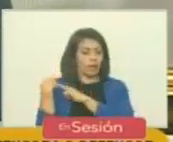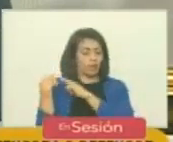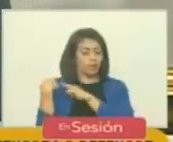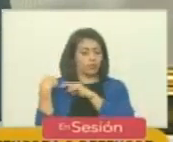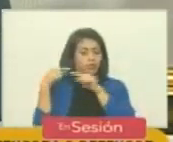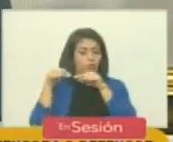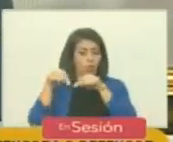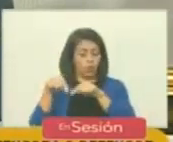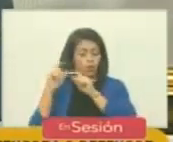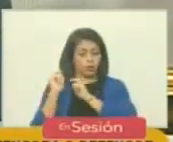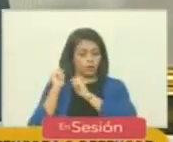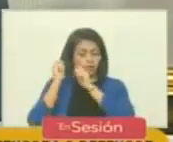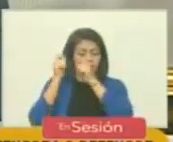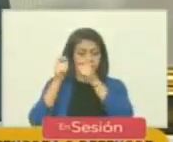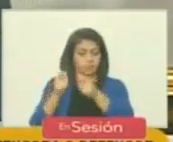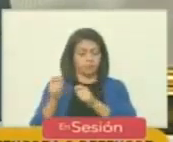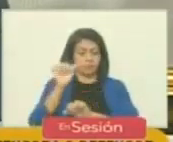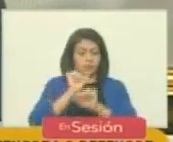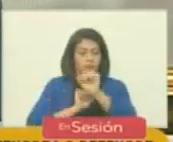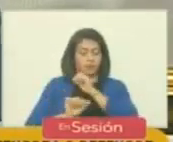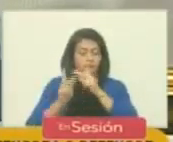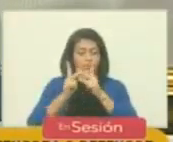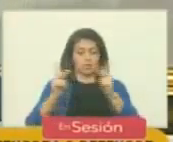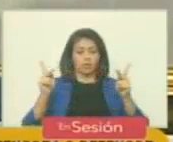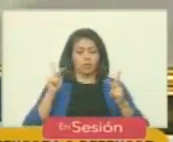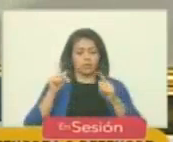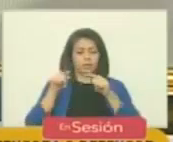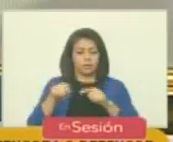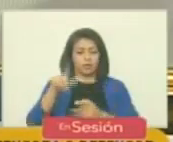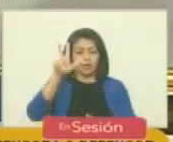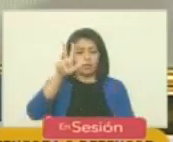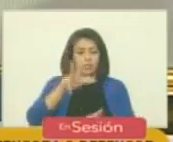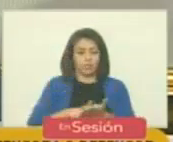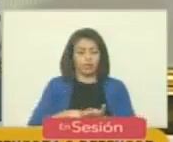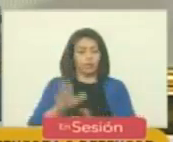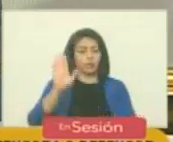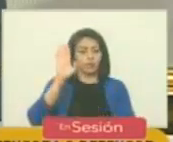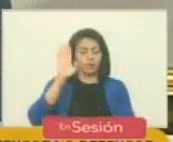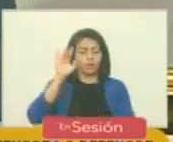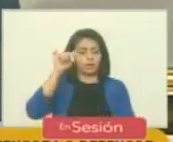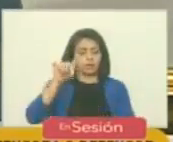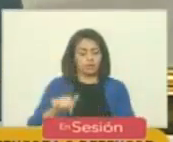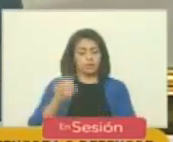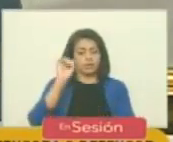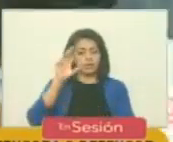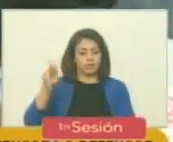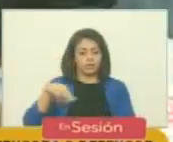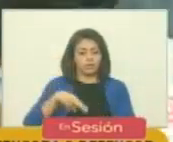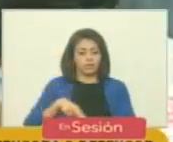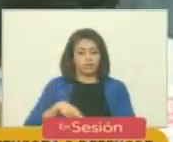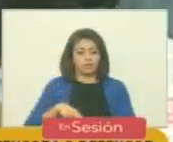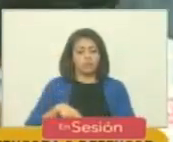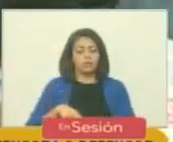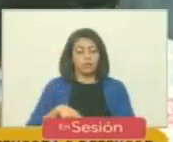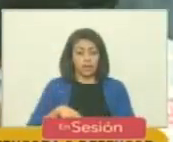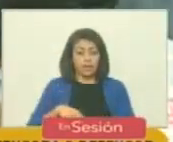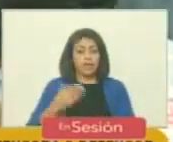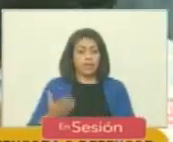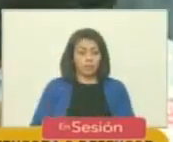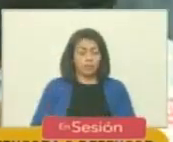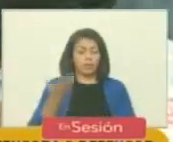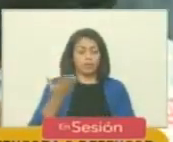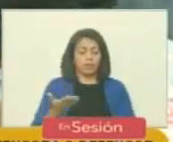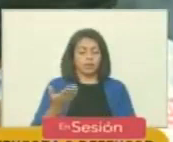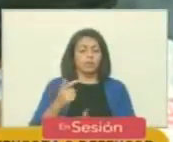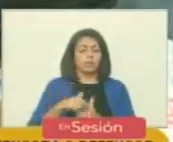que hoy adquiere el Defensor Público que sea aprobado y juramentado ante la Asamblea Nacional, es fundamental